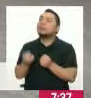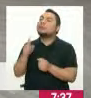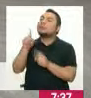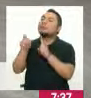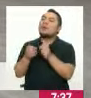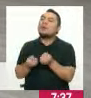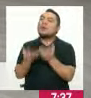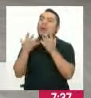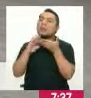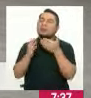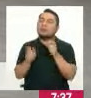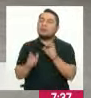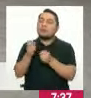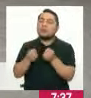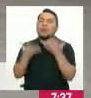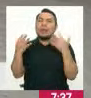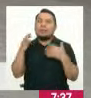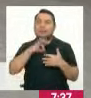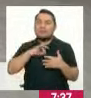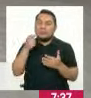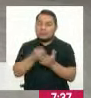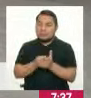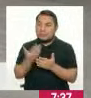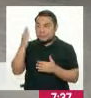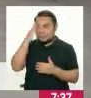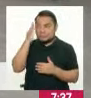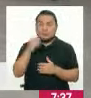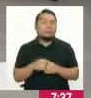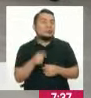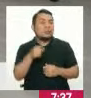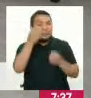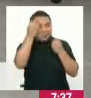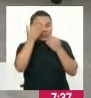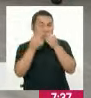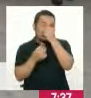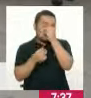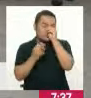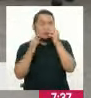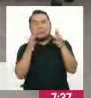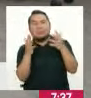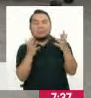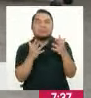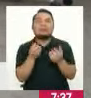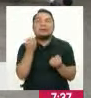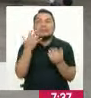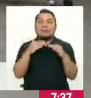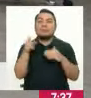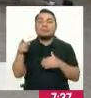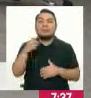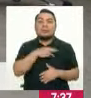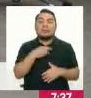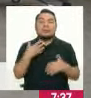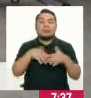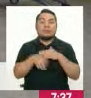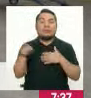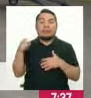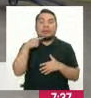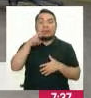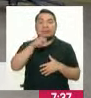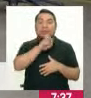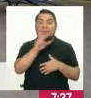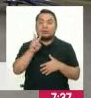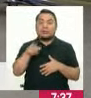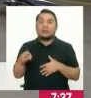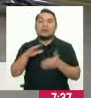haberse beneficiado? ¿Tienen ese estudio? El dato en realidad es relativo porque según la ENEDIS del 2012 hay una